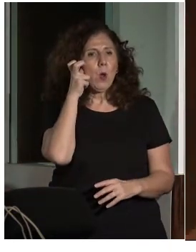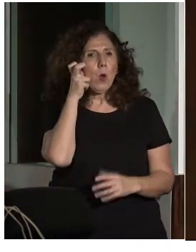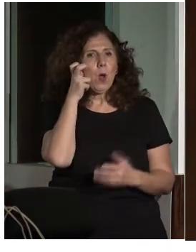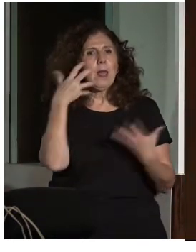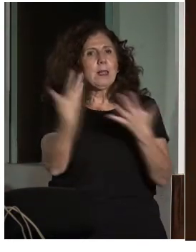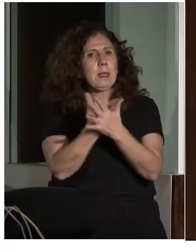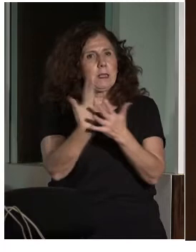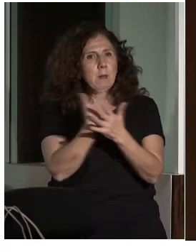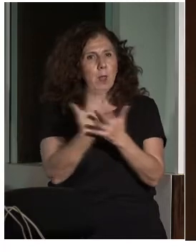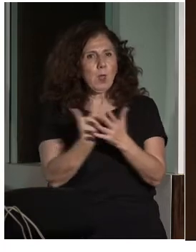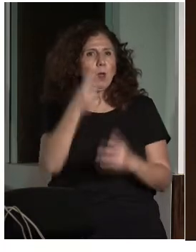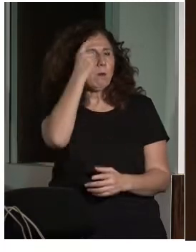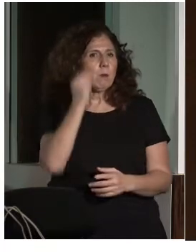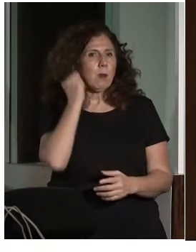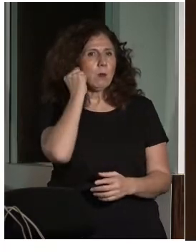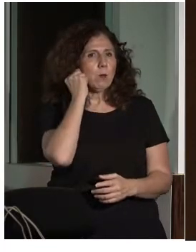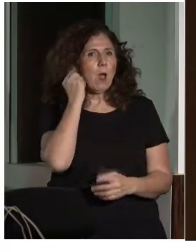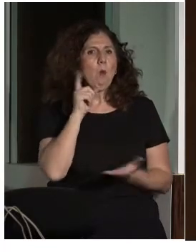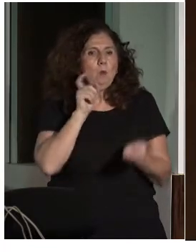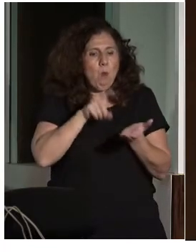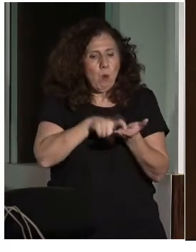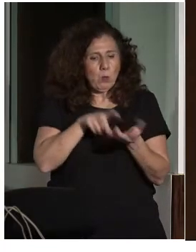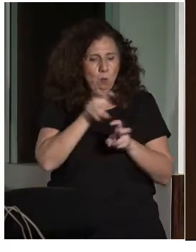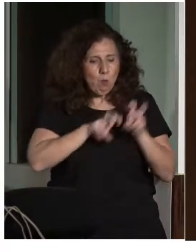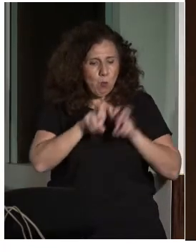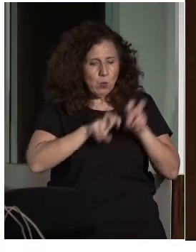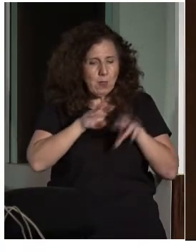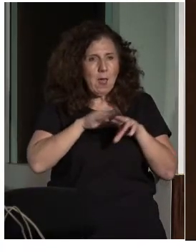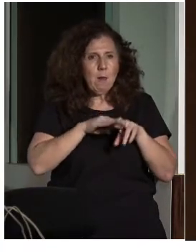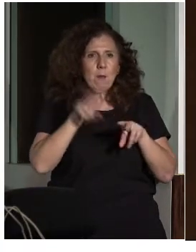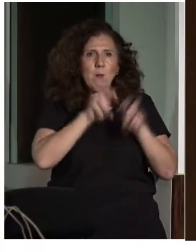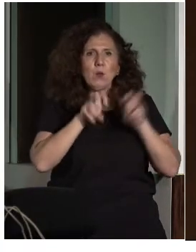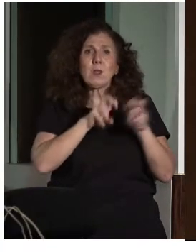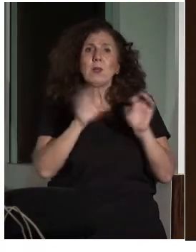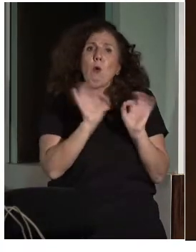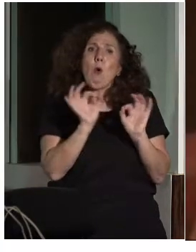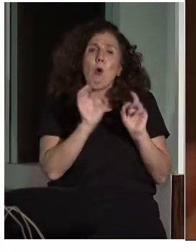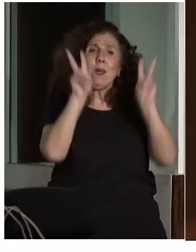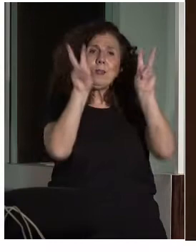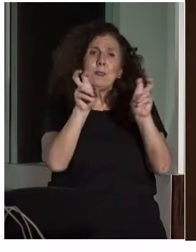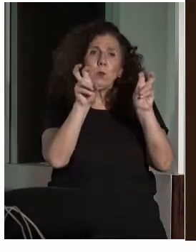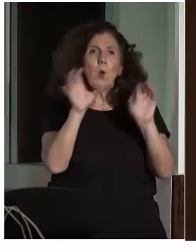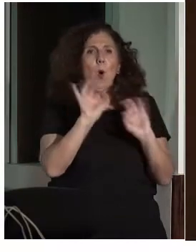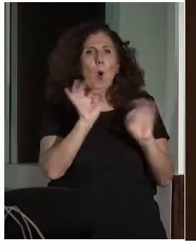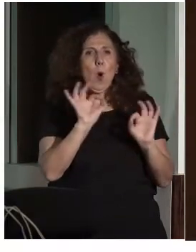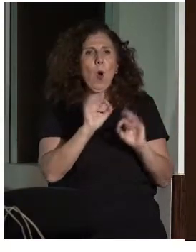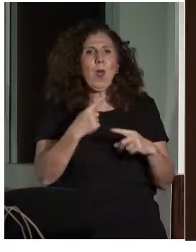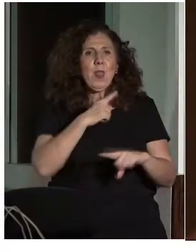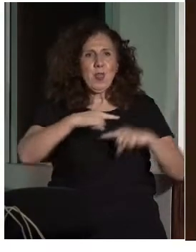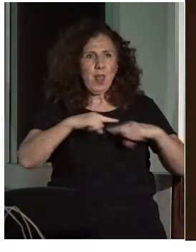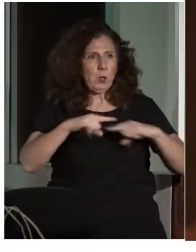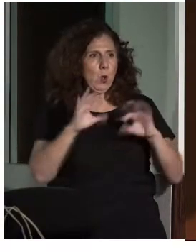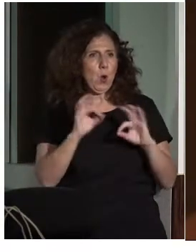cortometrajes. Tiene un motor de búsqueda que permite buscar por título, director o actor. Una vez se encuentra el título